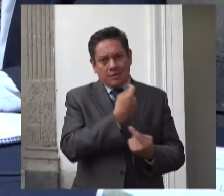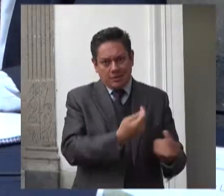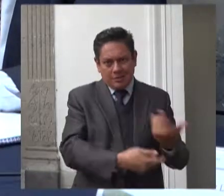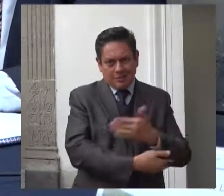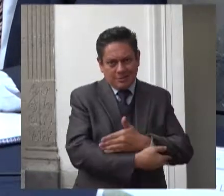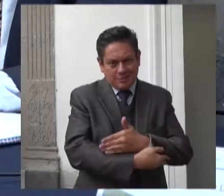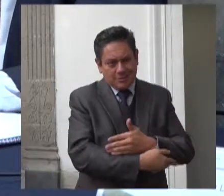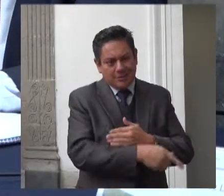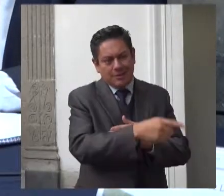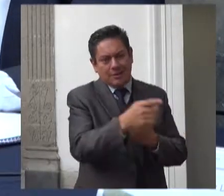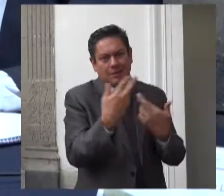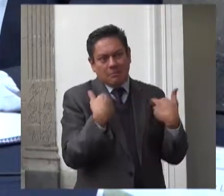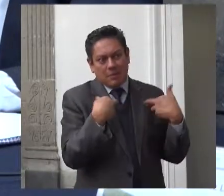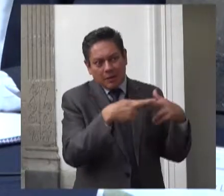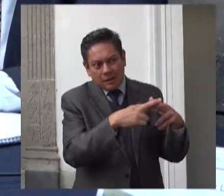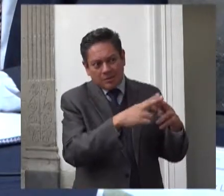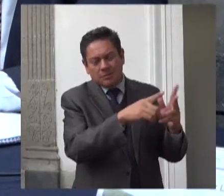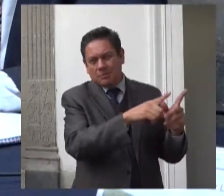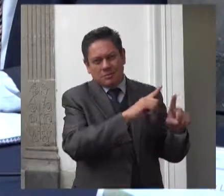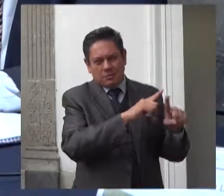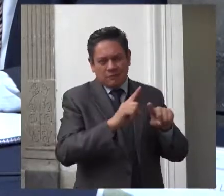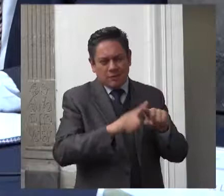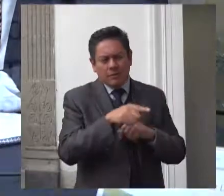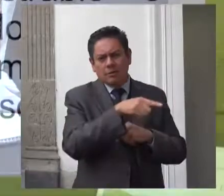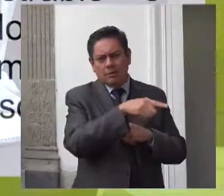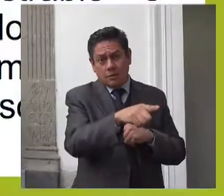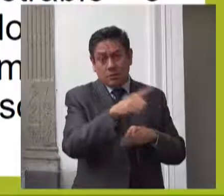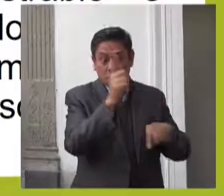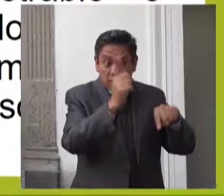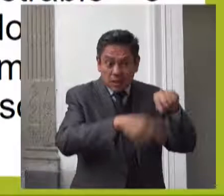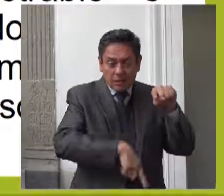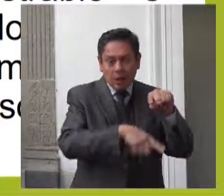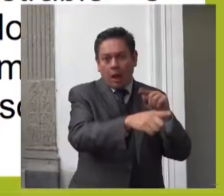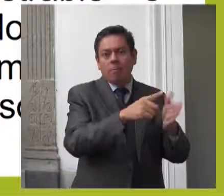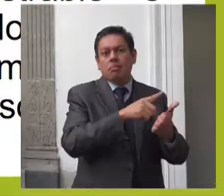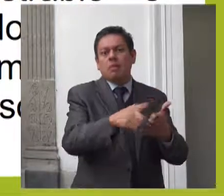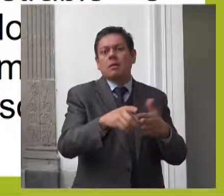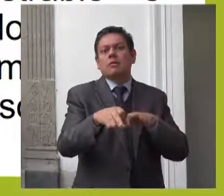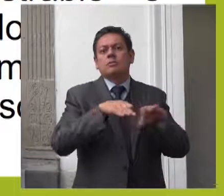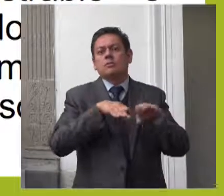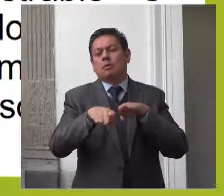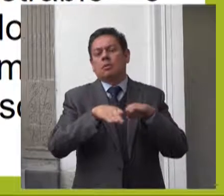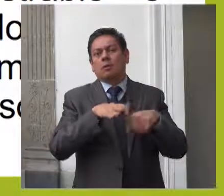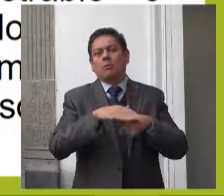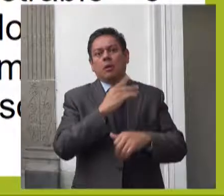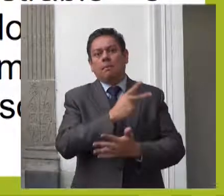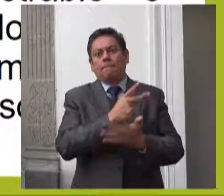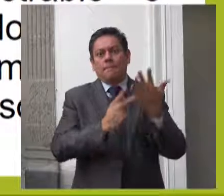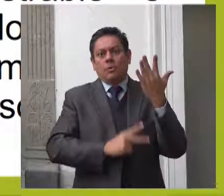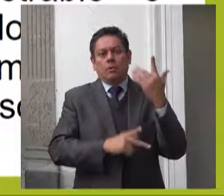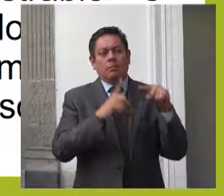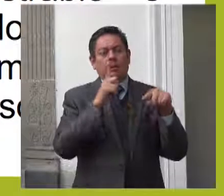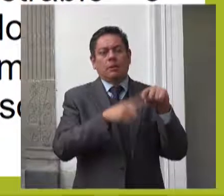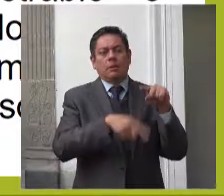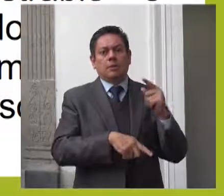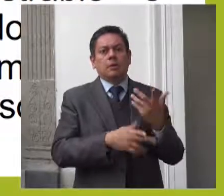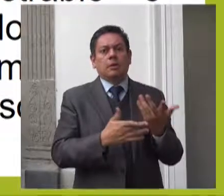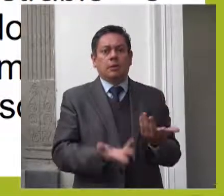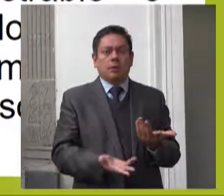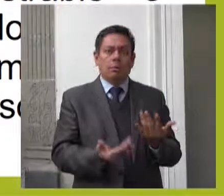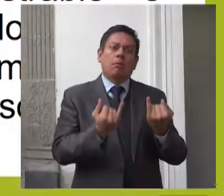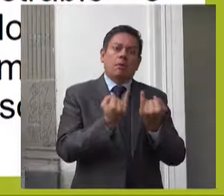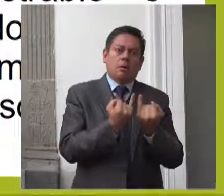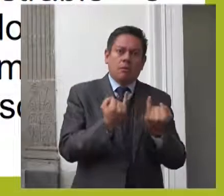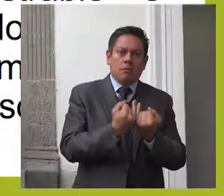infantiles el derecho al trabajo toda vez que la cancelación del programa de estancias infantiles y las